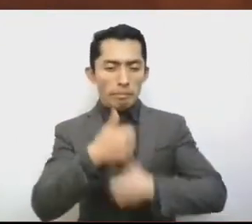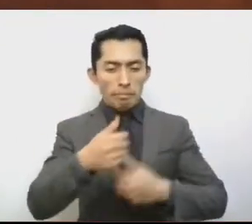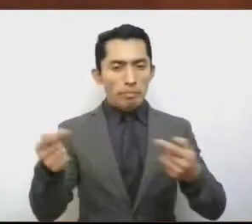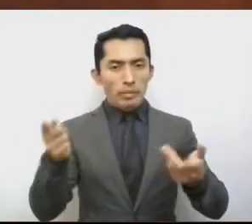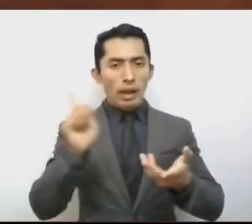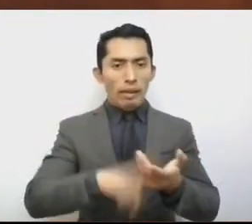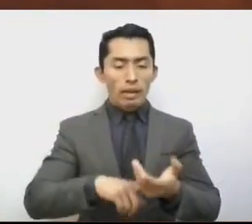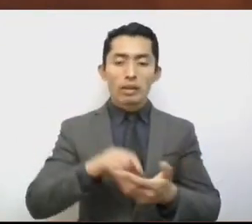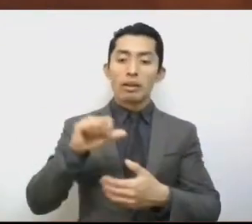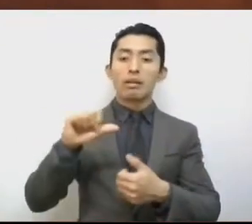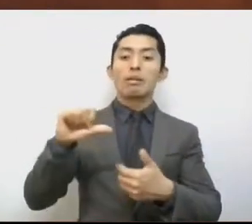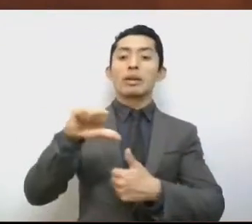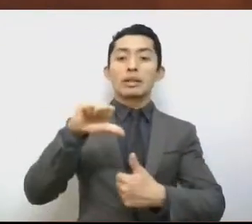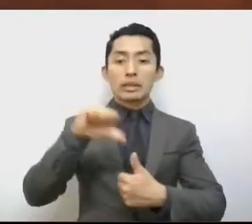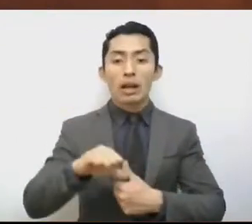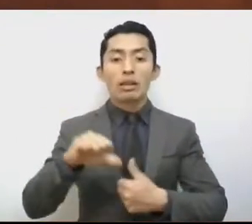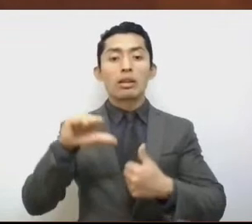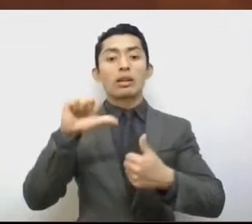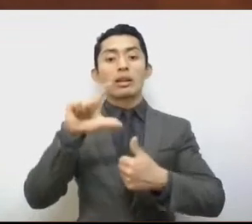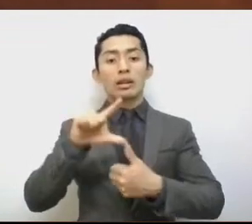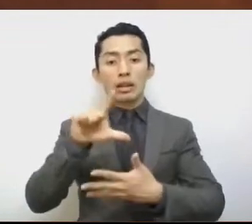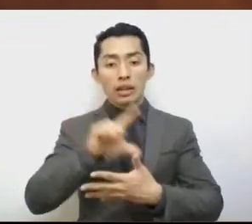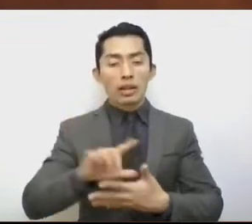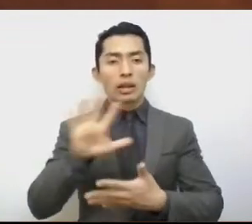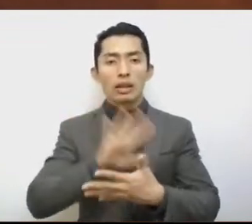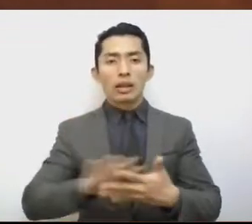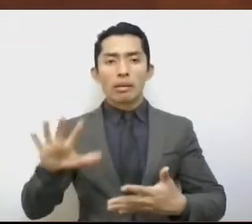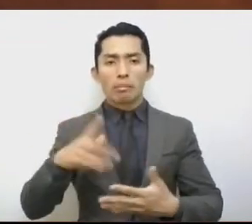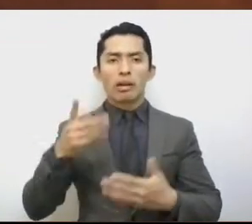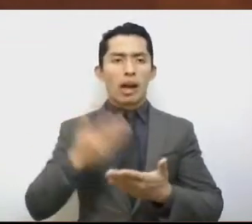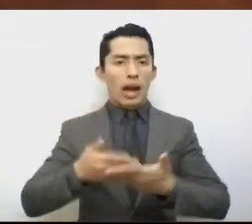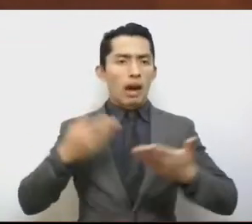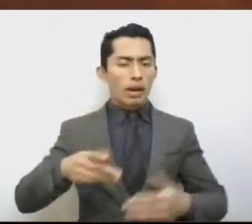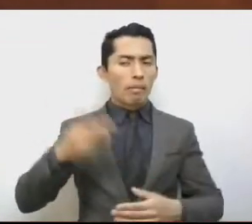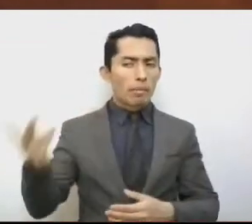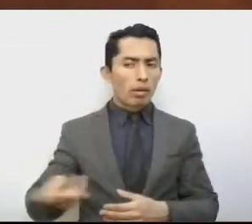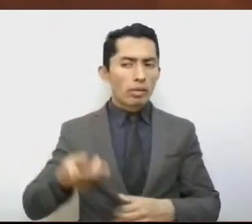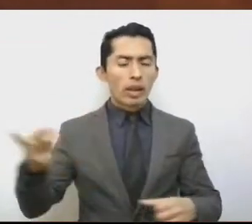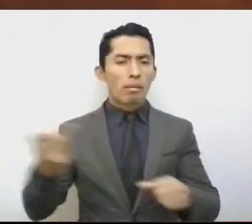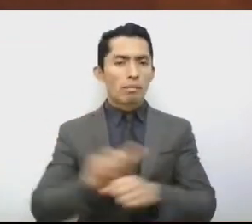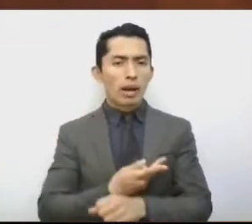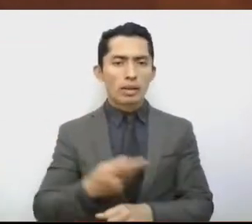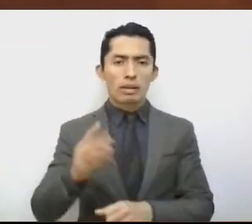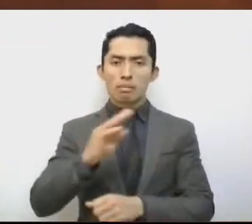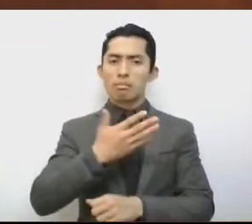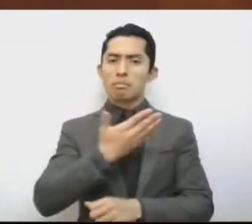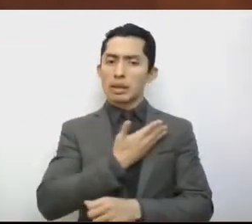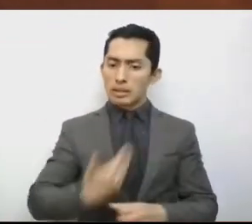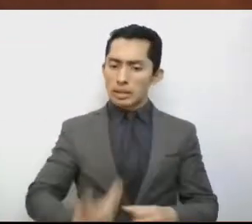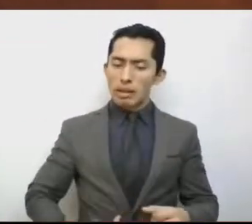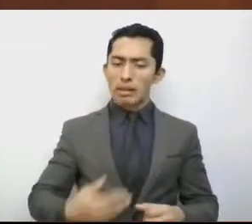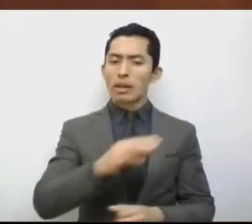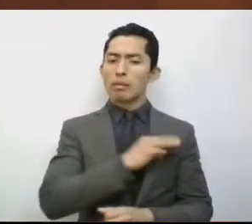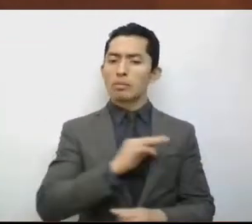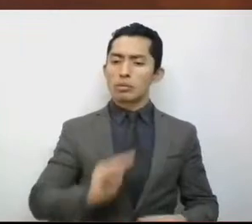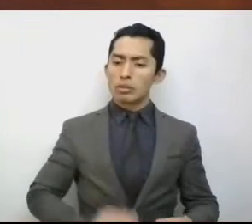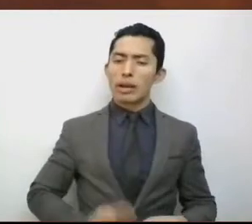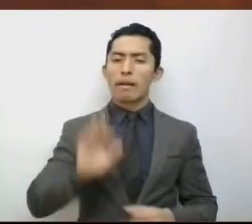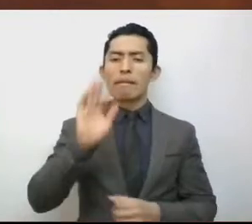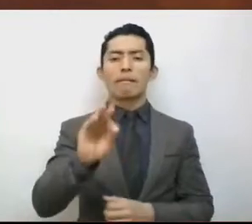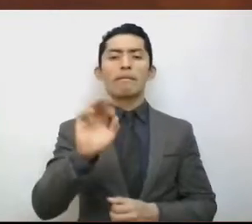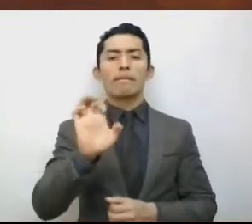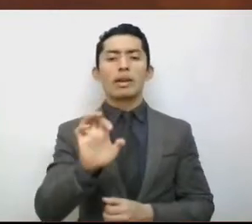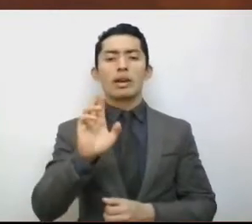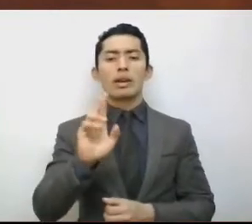Latinoamérica. Habrá que saber qué ha hecho el presidente Fernando Virchis.